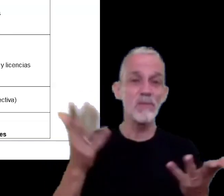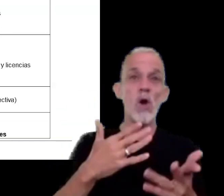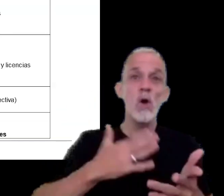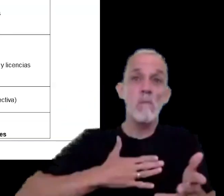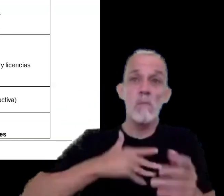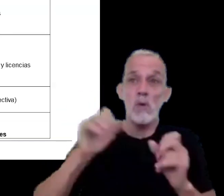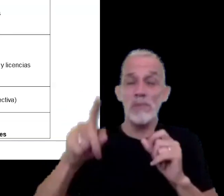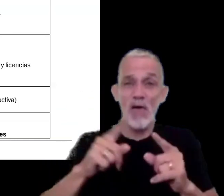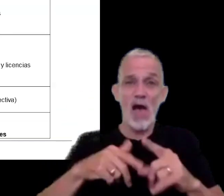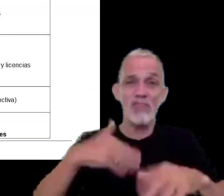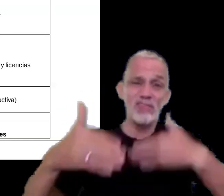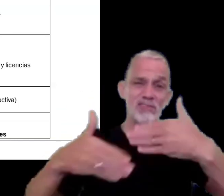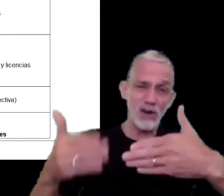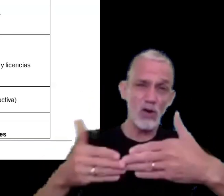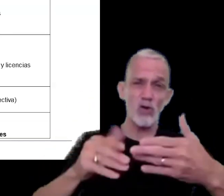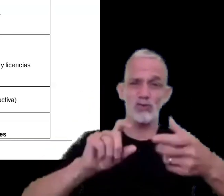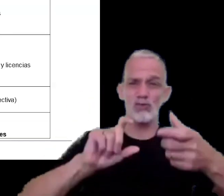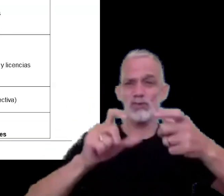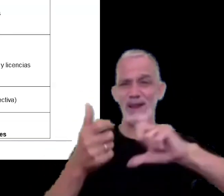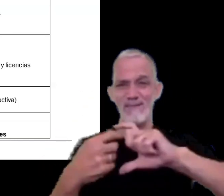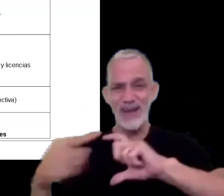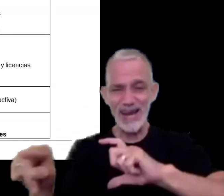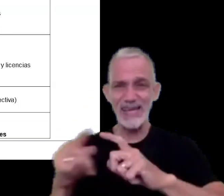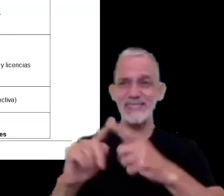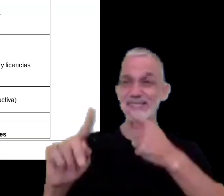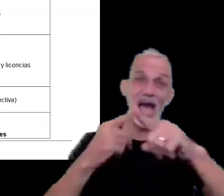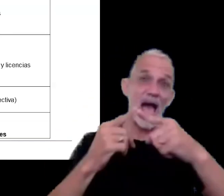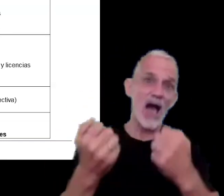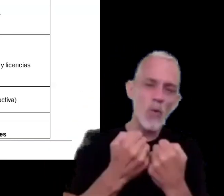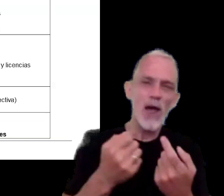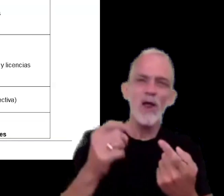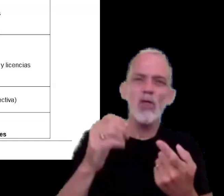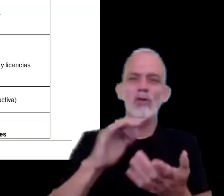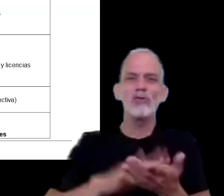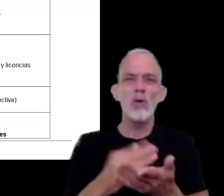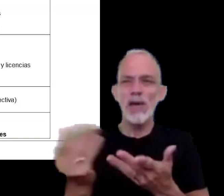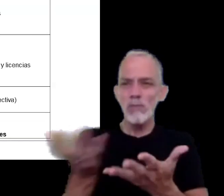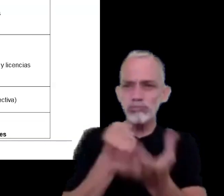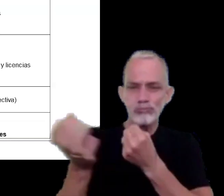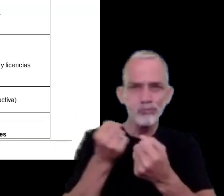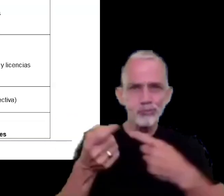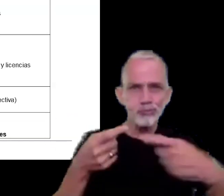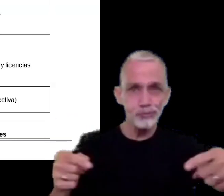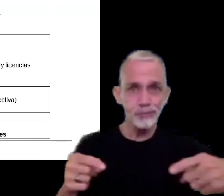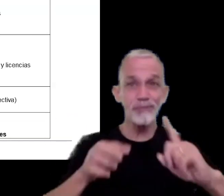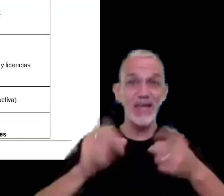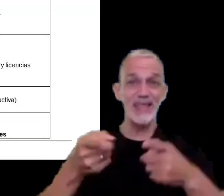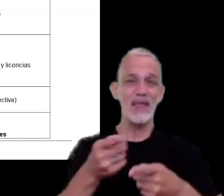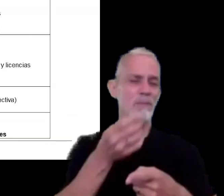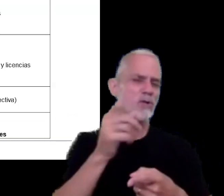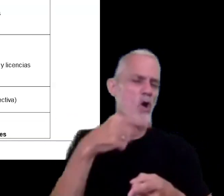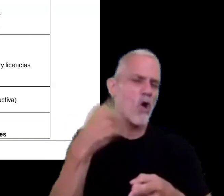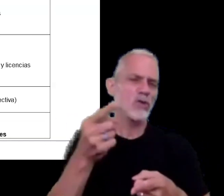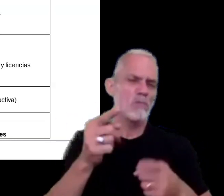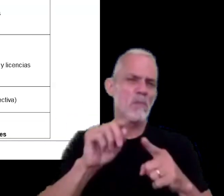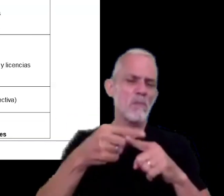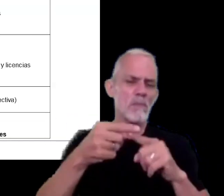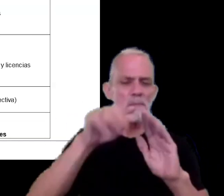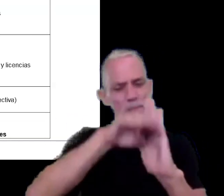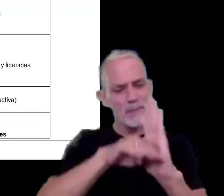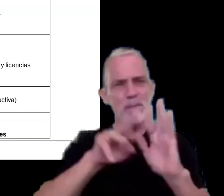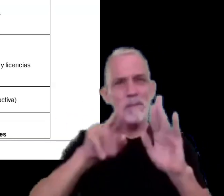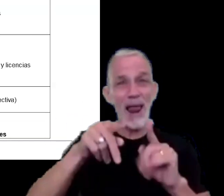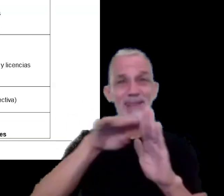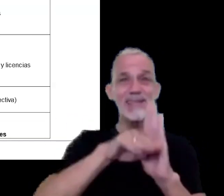desarrollo transferencias hay acuerdos de explotación así como cualquier tipo de política relacionada